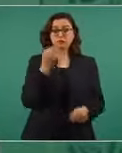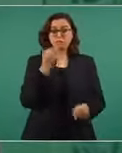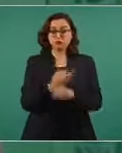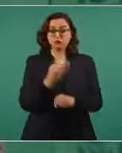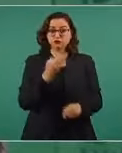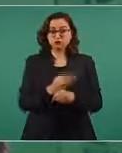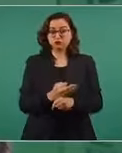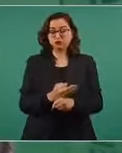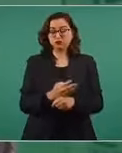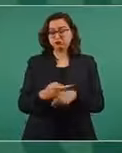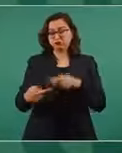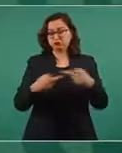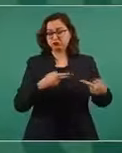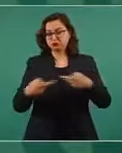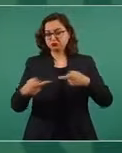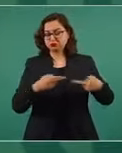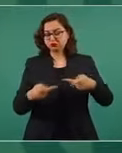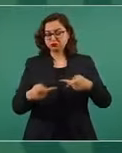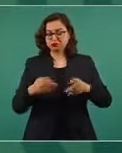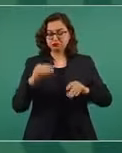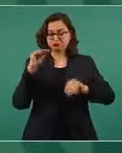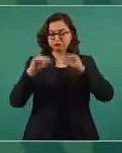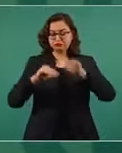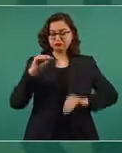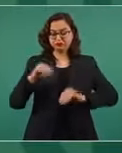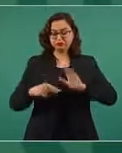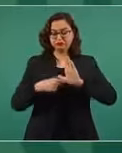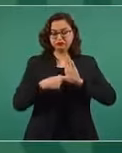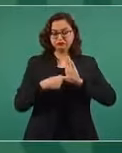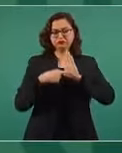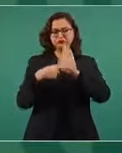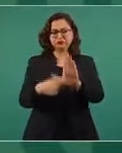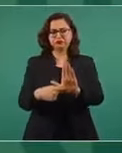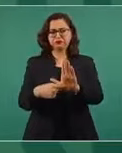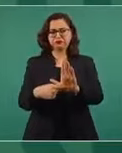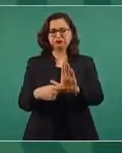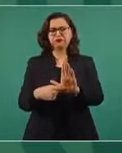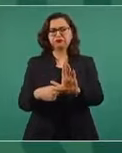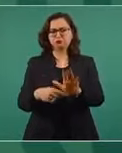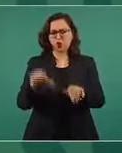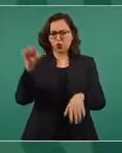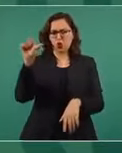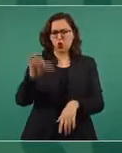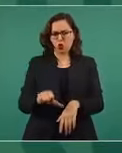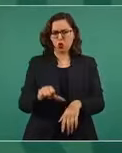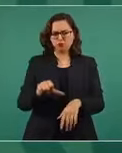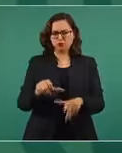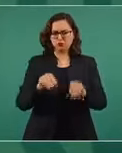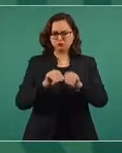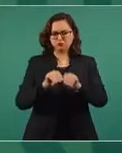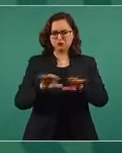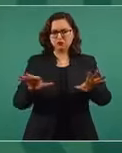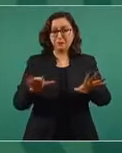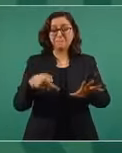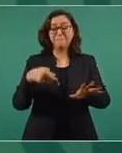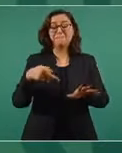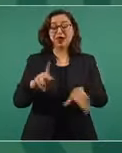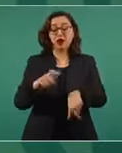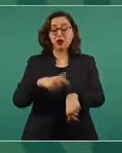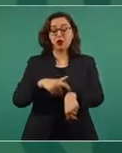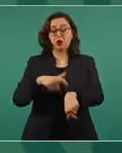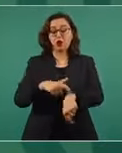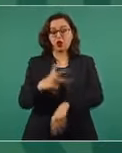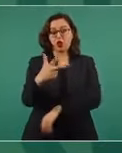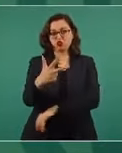hasta más tarde, hasta las ocho, porque